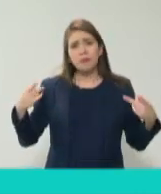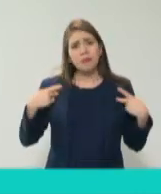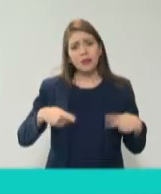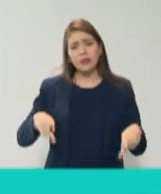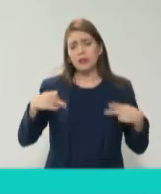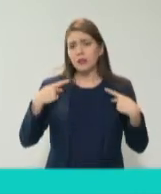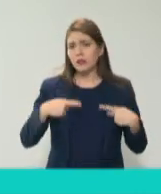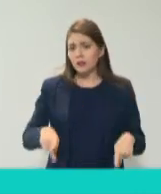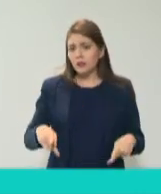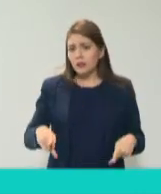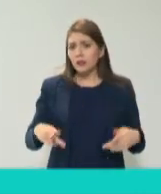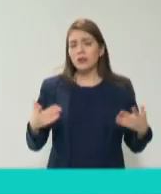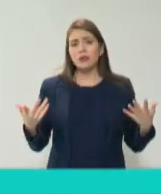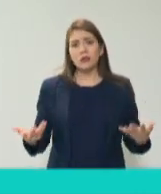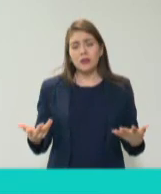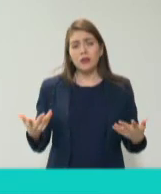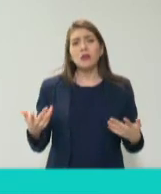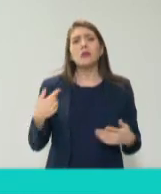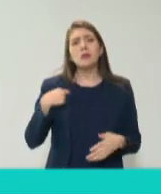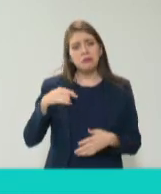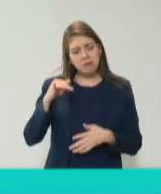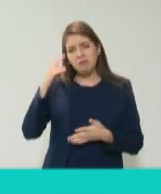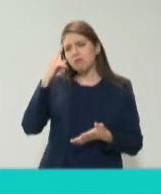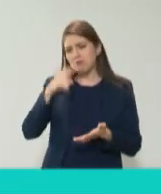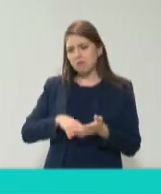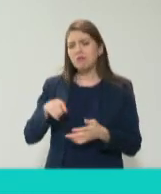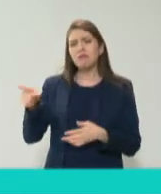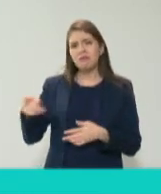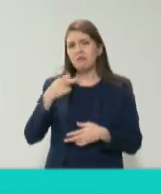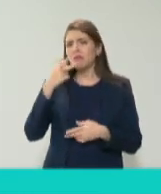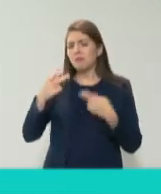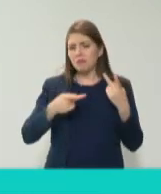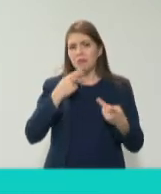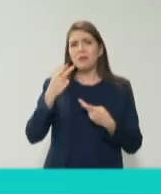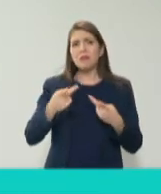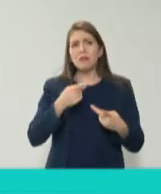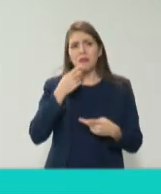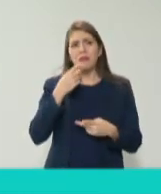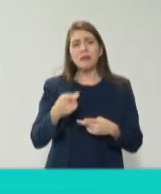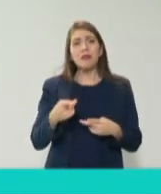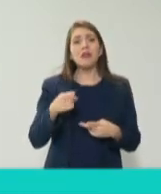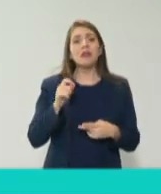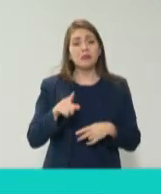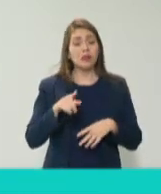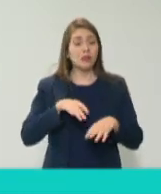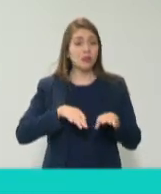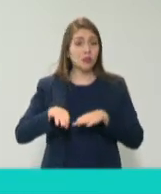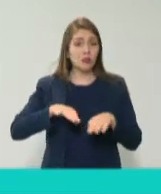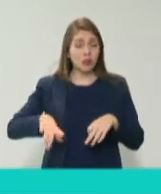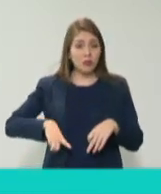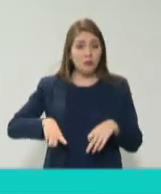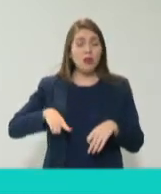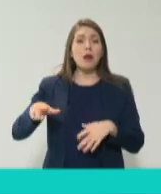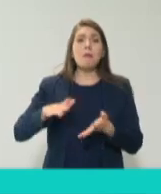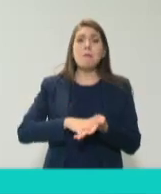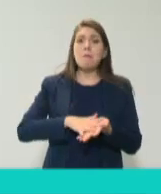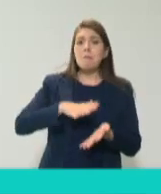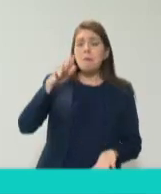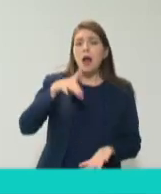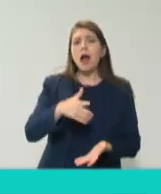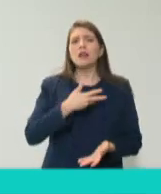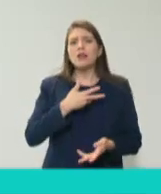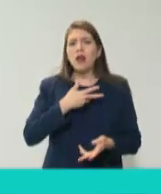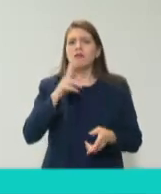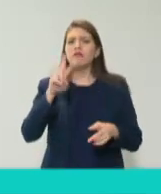muchísimo en lo que se dijo aquí que la mayoría de los funcionarios públicos son funcionarios honestos que están